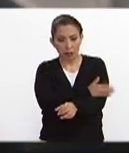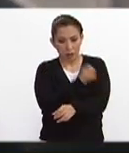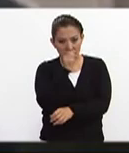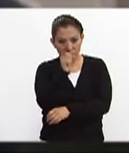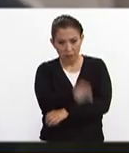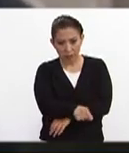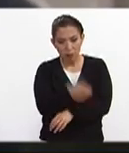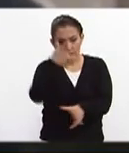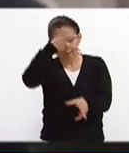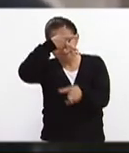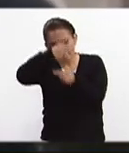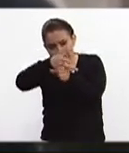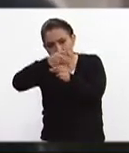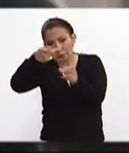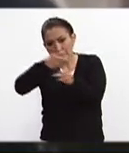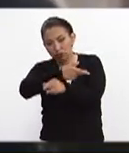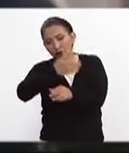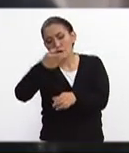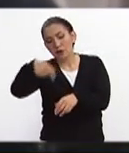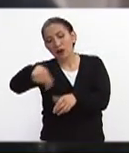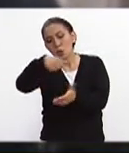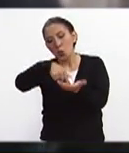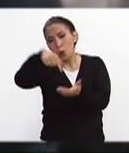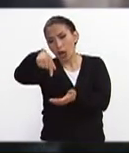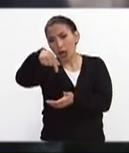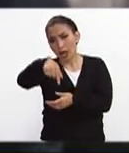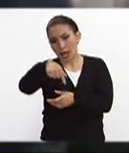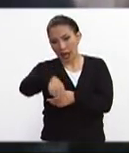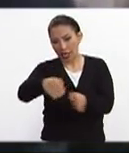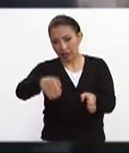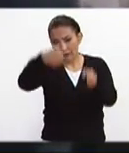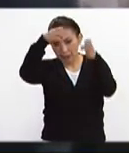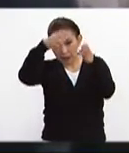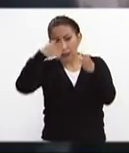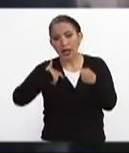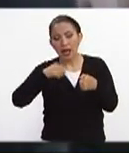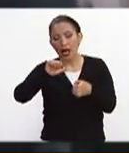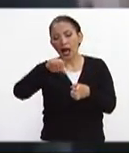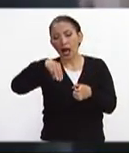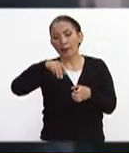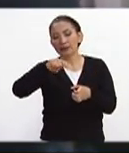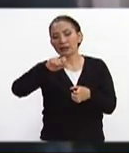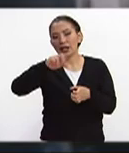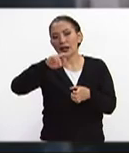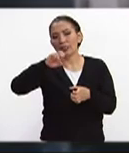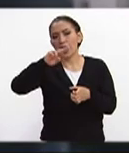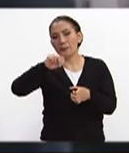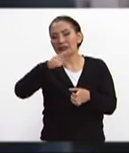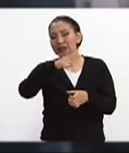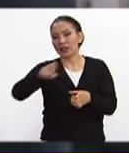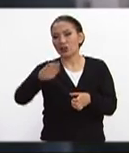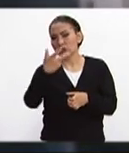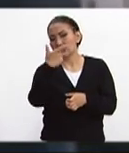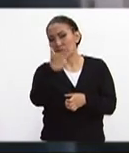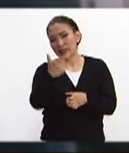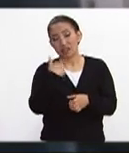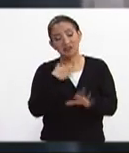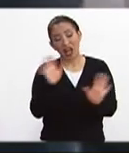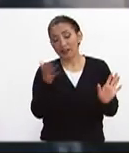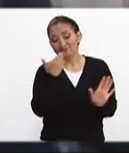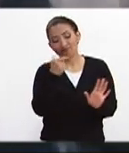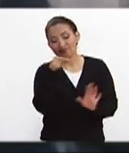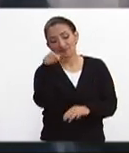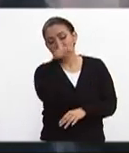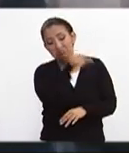camarógrafos de lo que se está viviendo ahí en este edificio que está en Amsterdam 107 ya sin la posibilidad